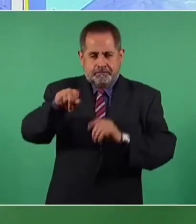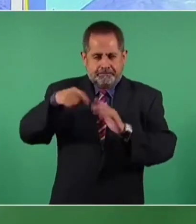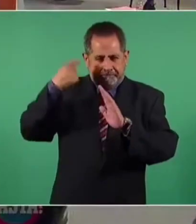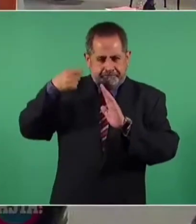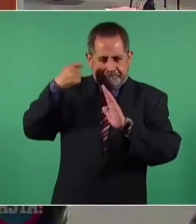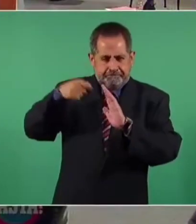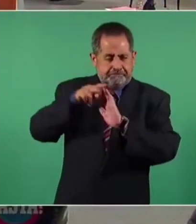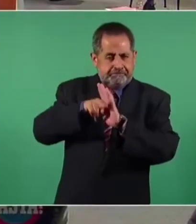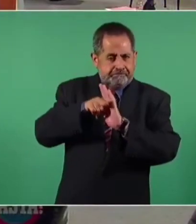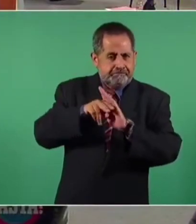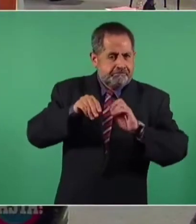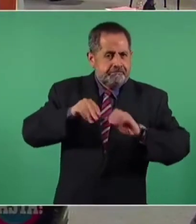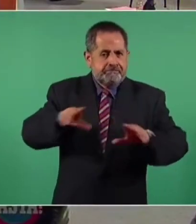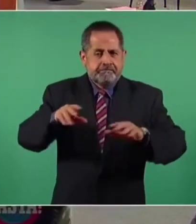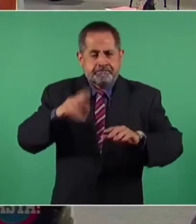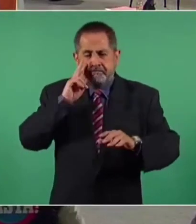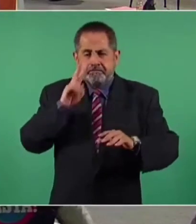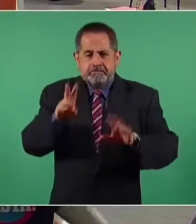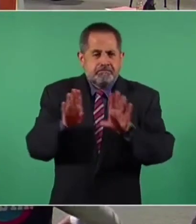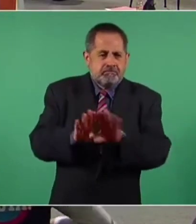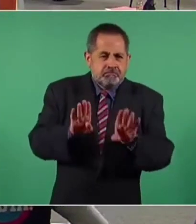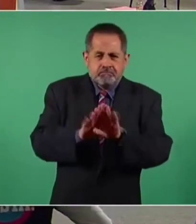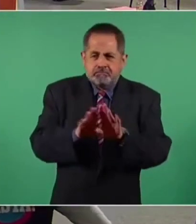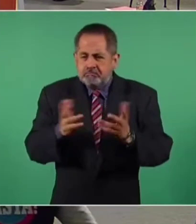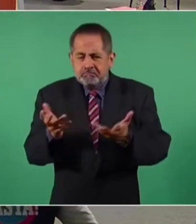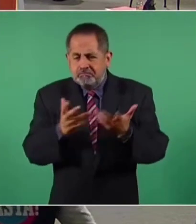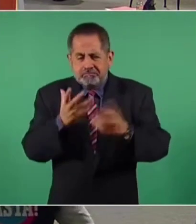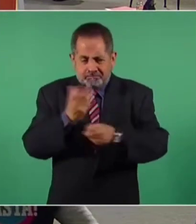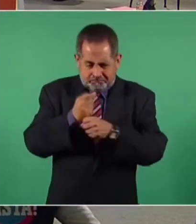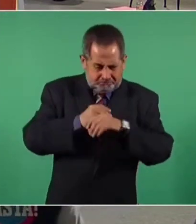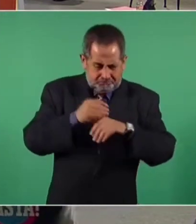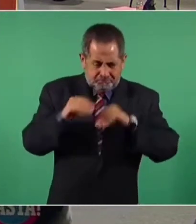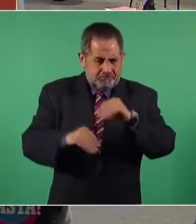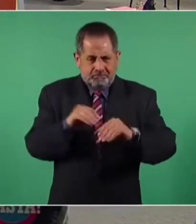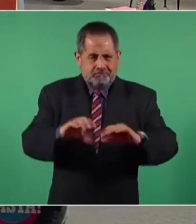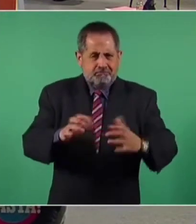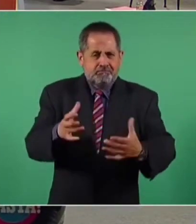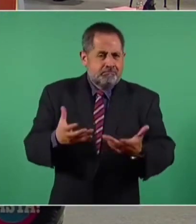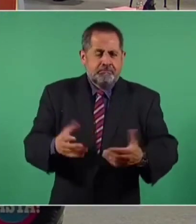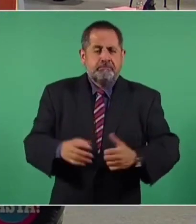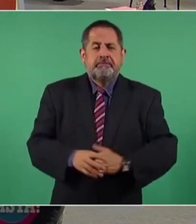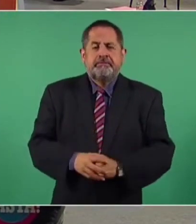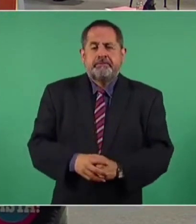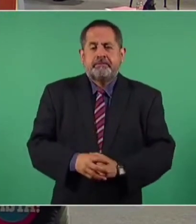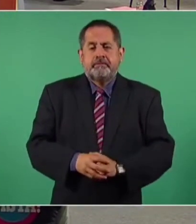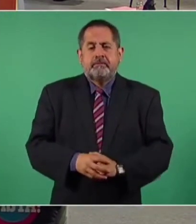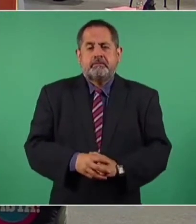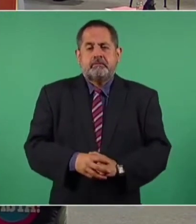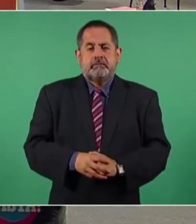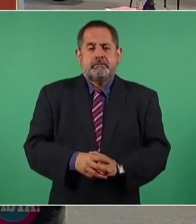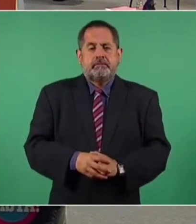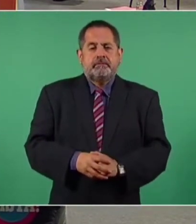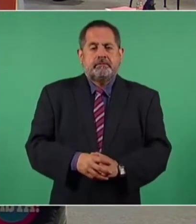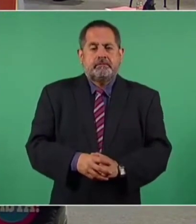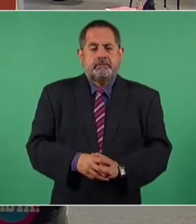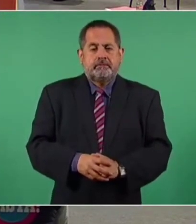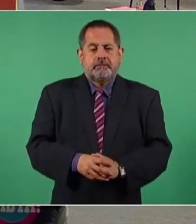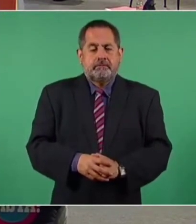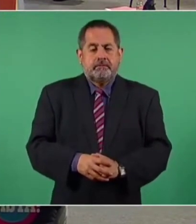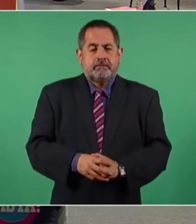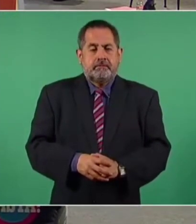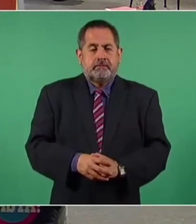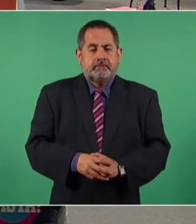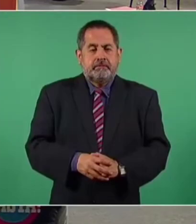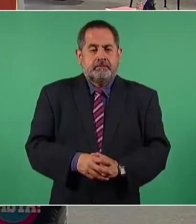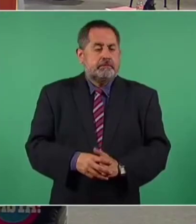donde se vea detalle en qué consiste esta rehabilitación. La que sigue, por favor. Bueno,